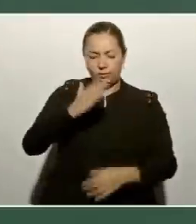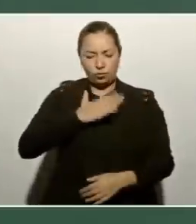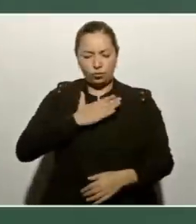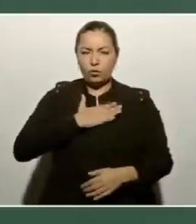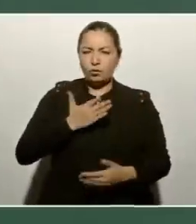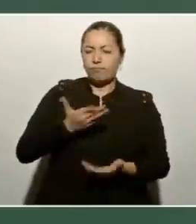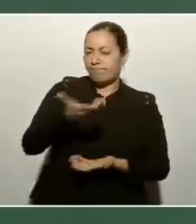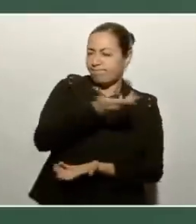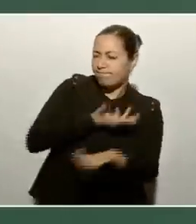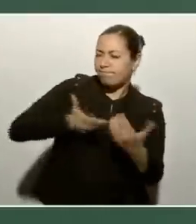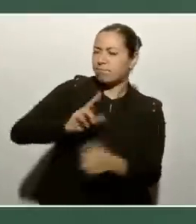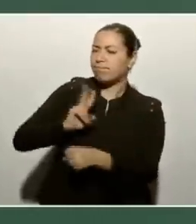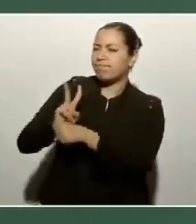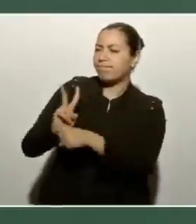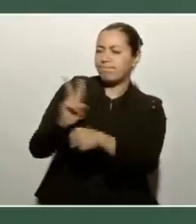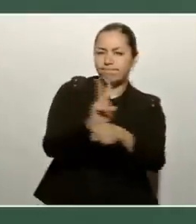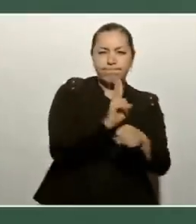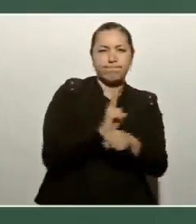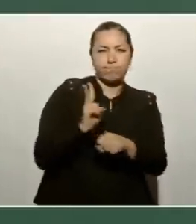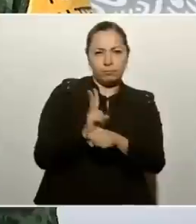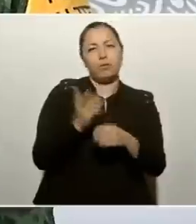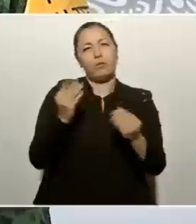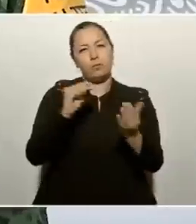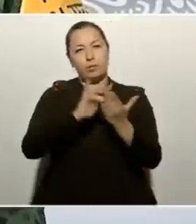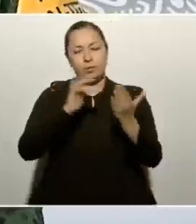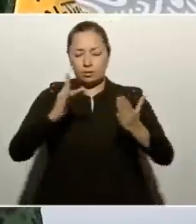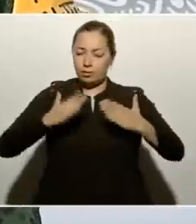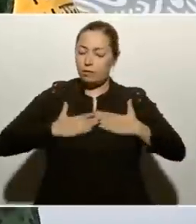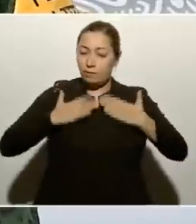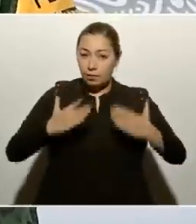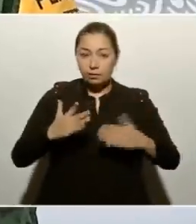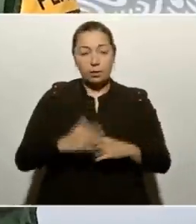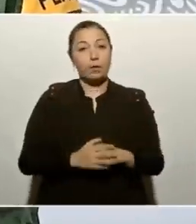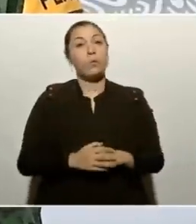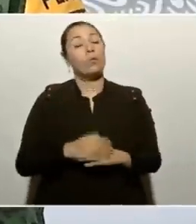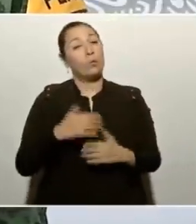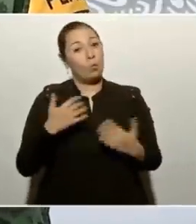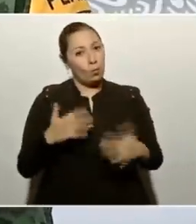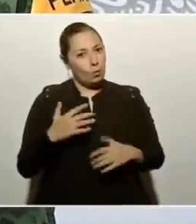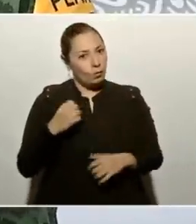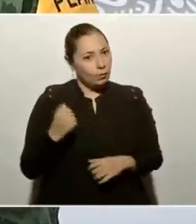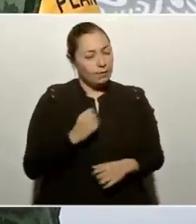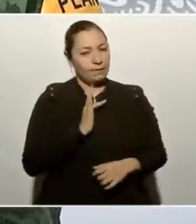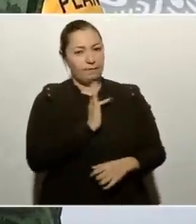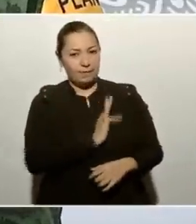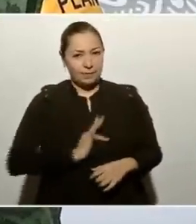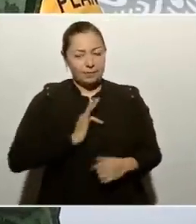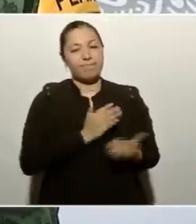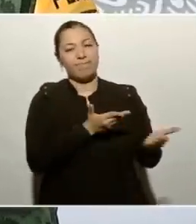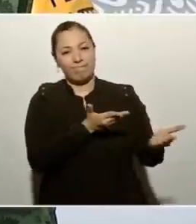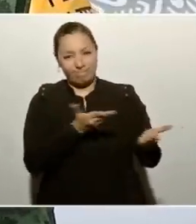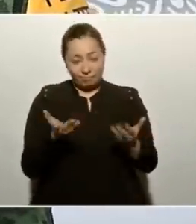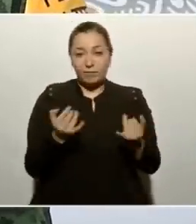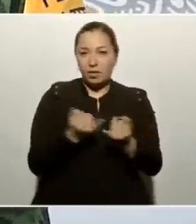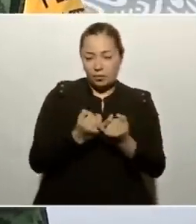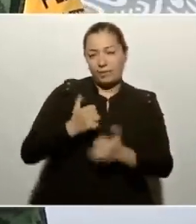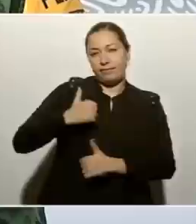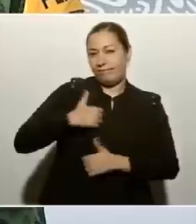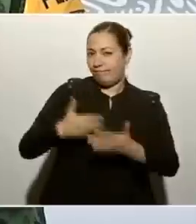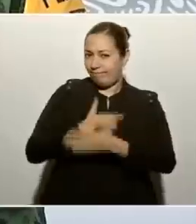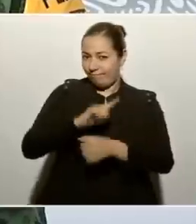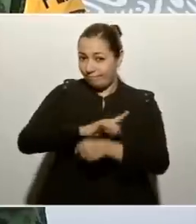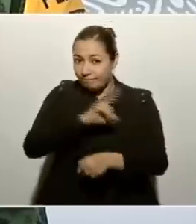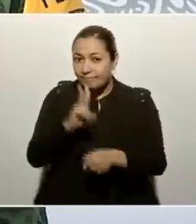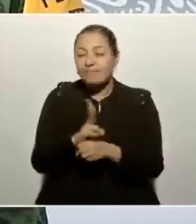Les damos las gracias por su confianza. Enhorabuena a la Guardia Nacional y a los sinaloenses por este nuevo